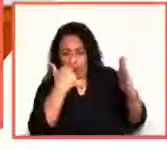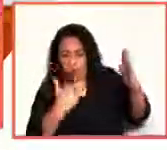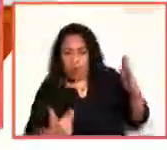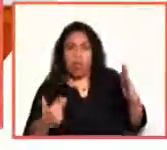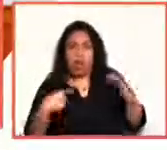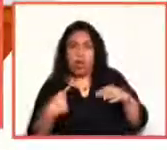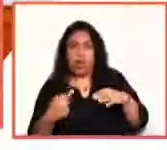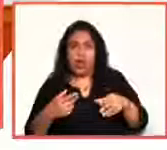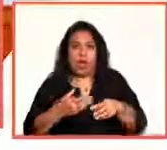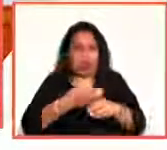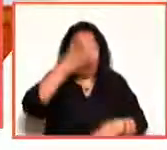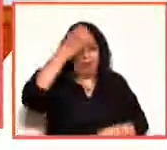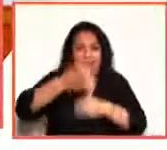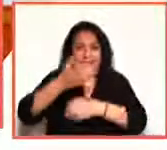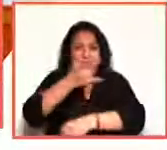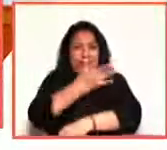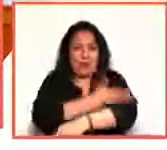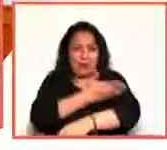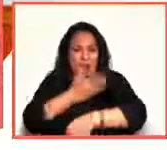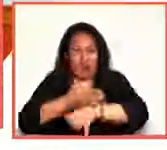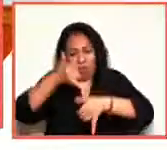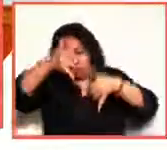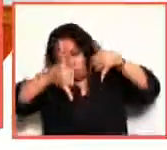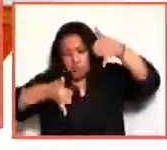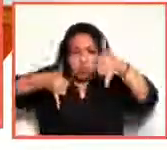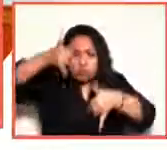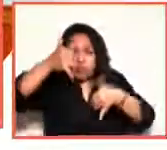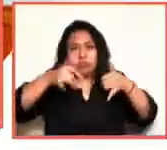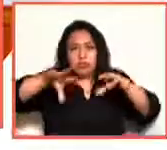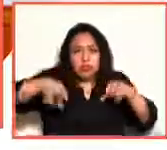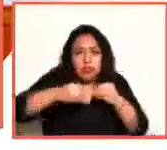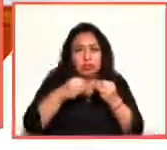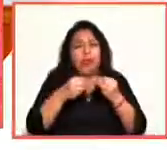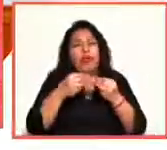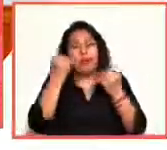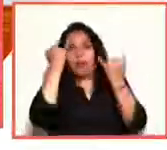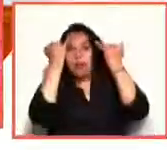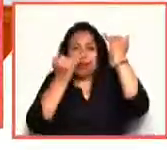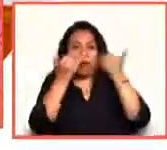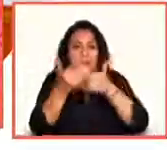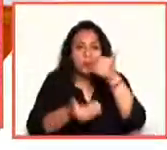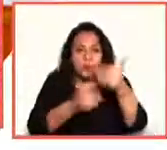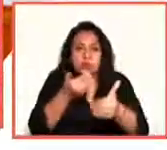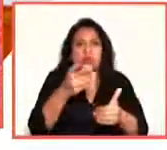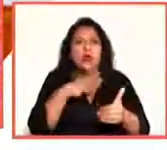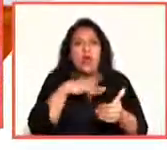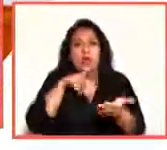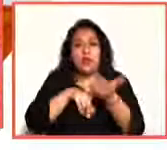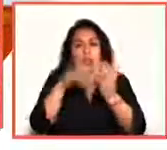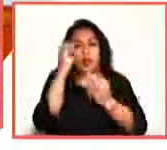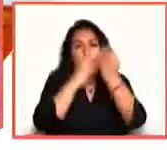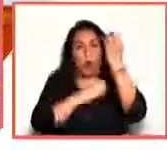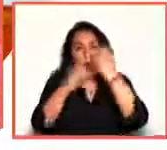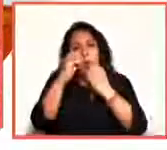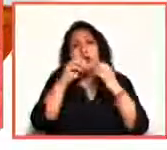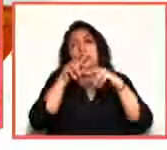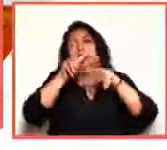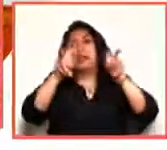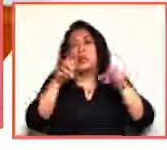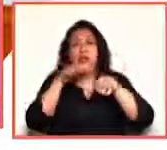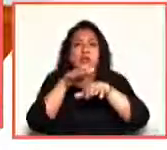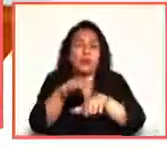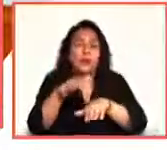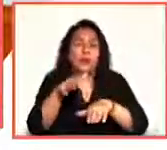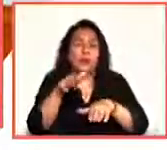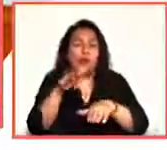música en vivo, vestuario, todos son elementos que suman a su proceso creativo y que construyen las obras que abordan temáticas como el duelo,